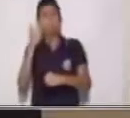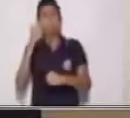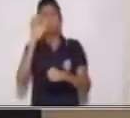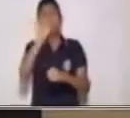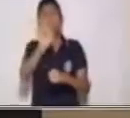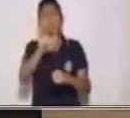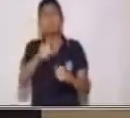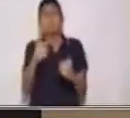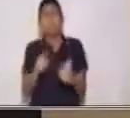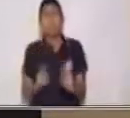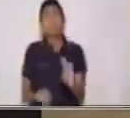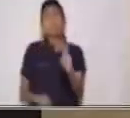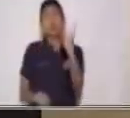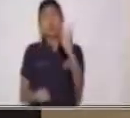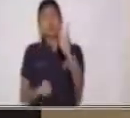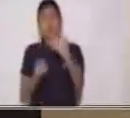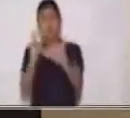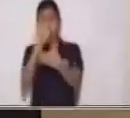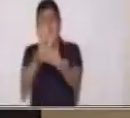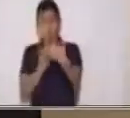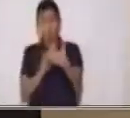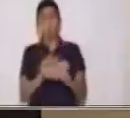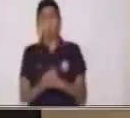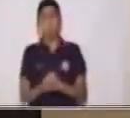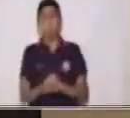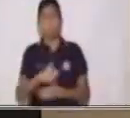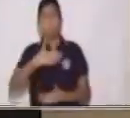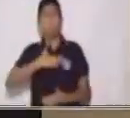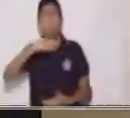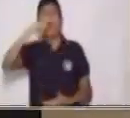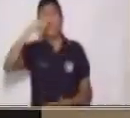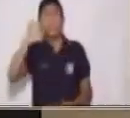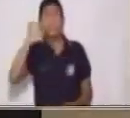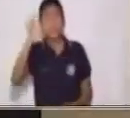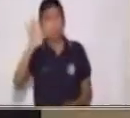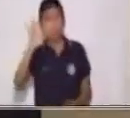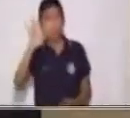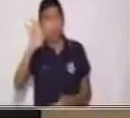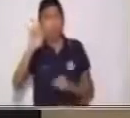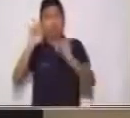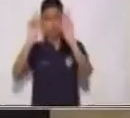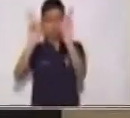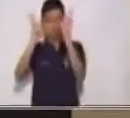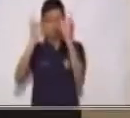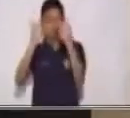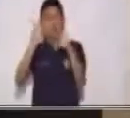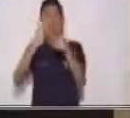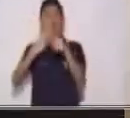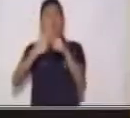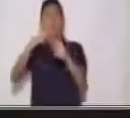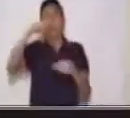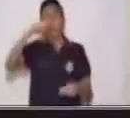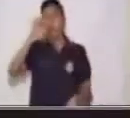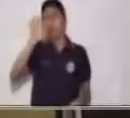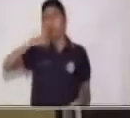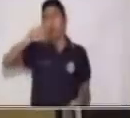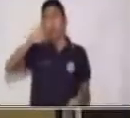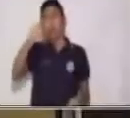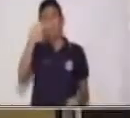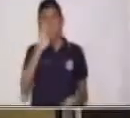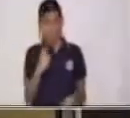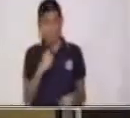Y dice en nuestra lectura, mi tío Tomás. Vamos a leerla todos juntos. Vamos a ver qué dice.